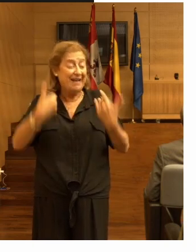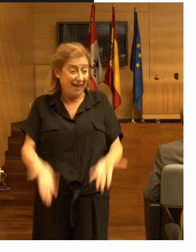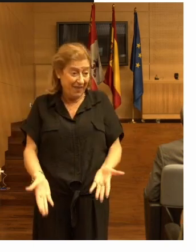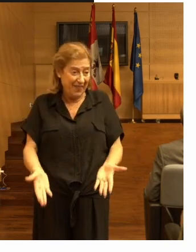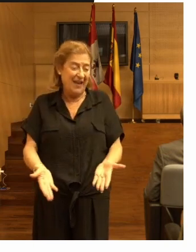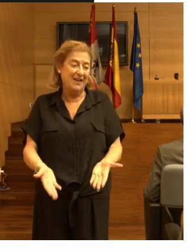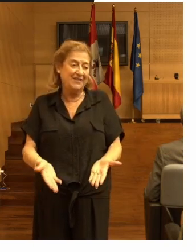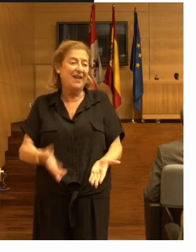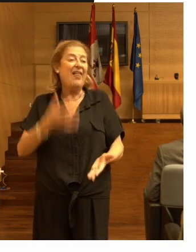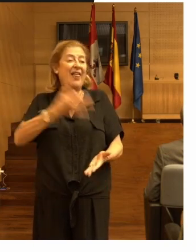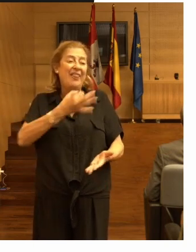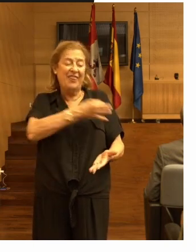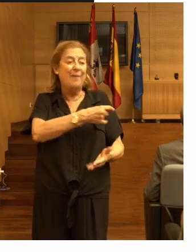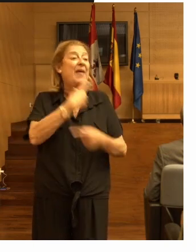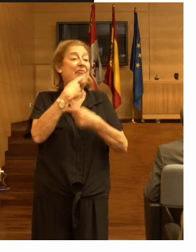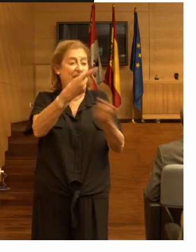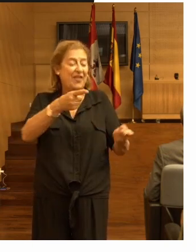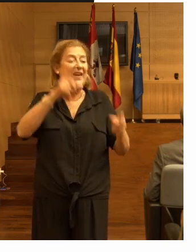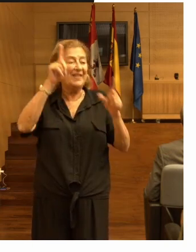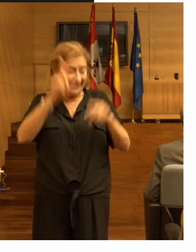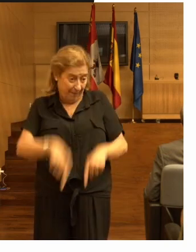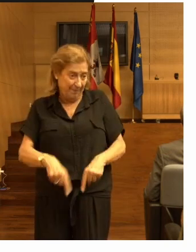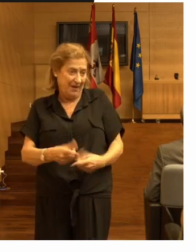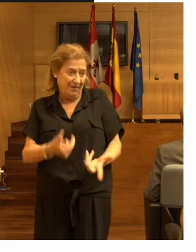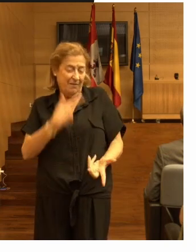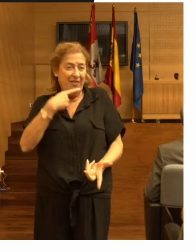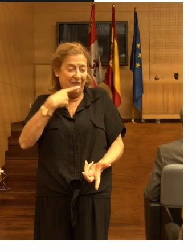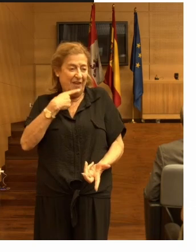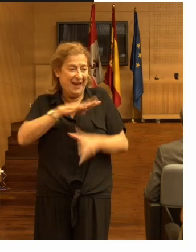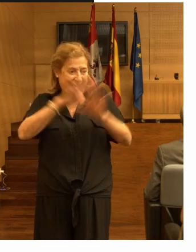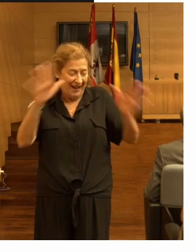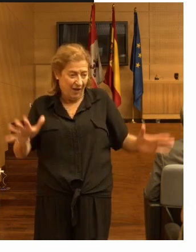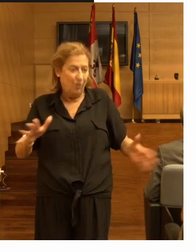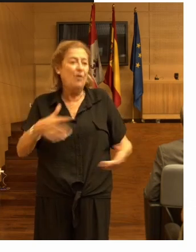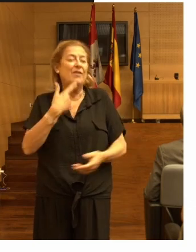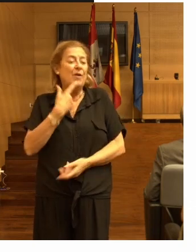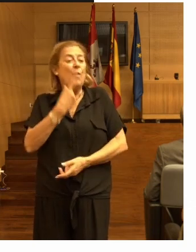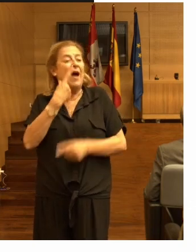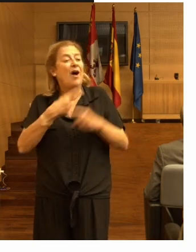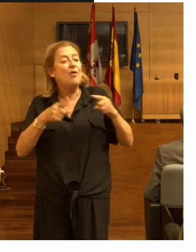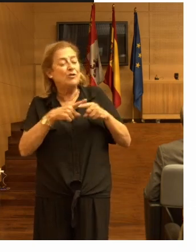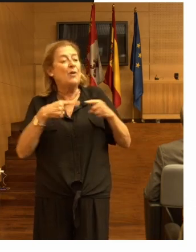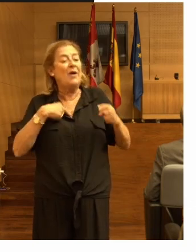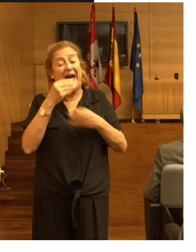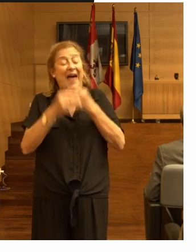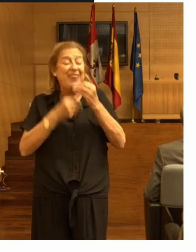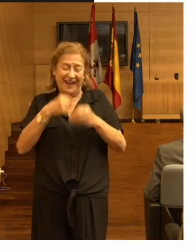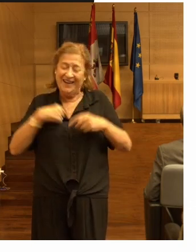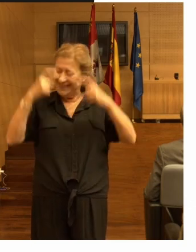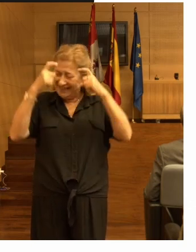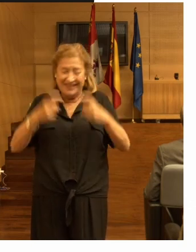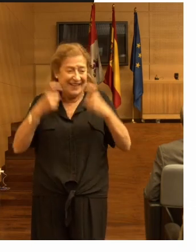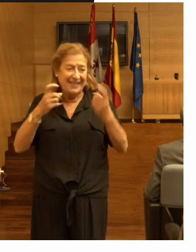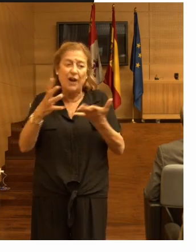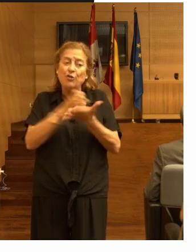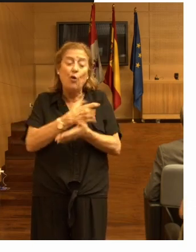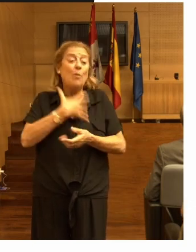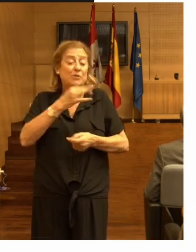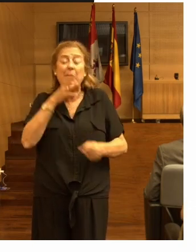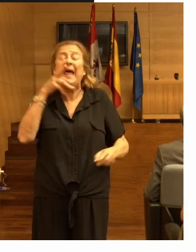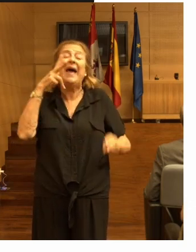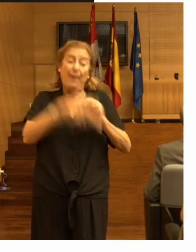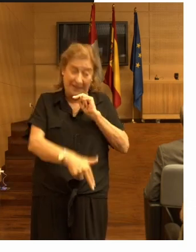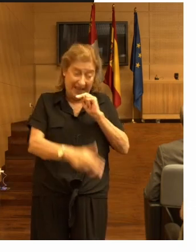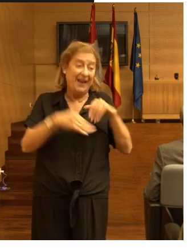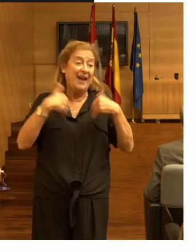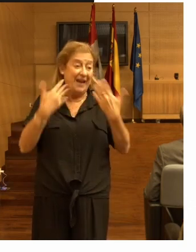lo tenéis que decir también muy alto o sea una cosa es hacer todo lo posible para evitar caídas